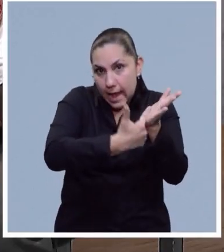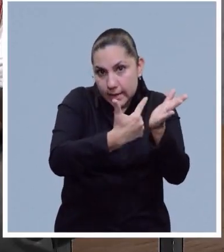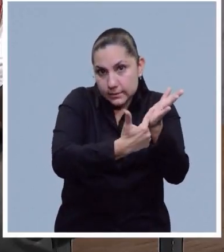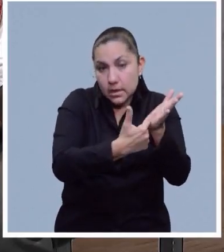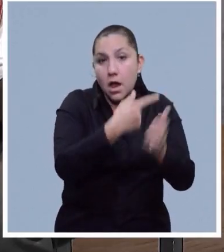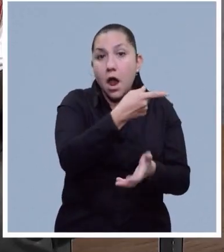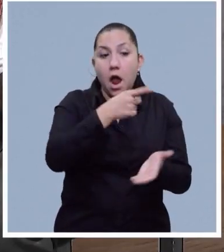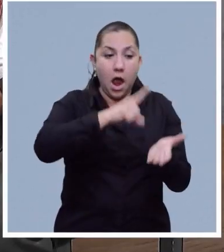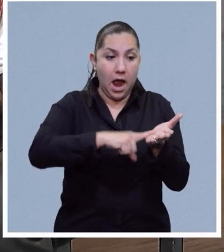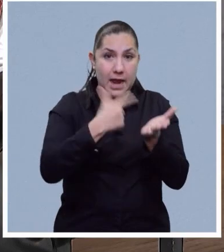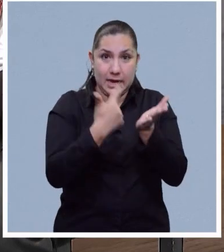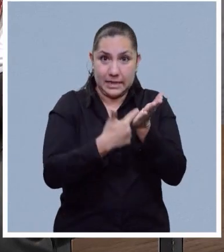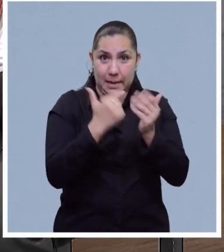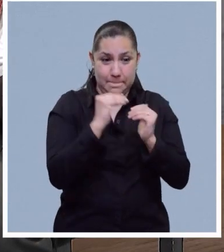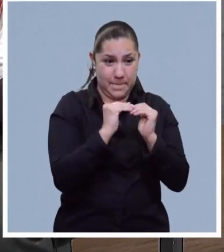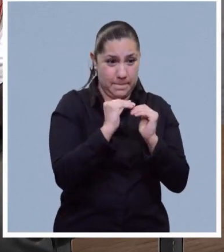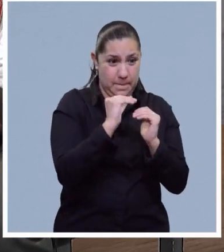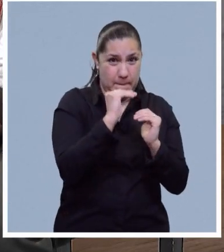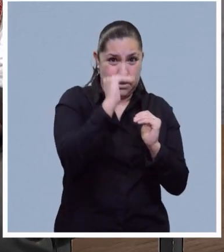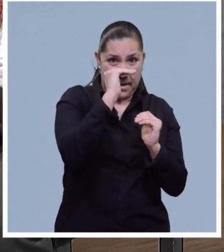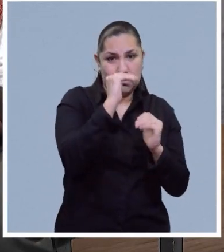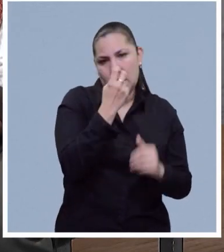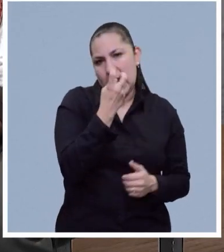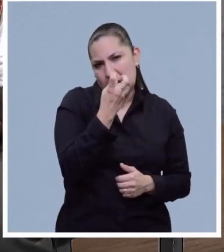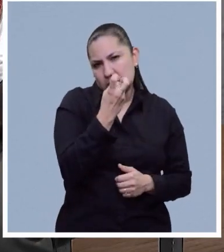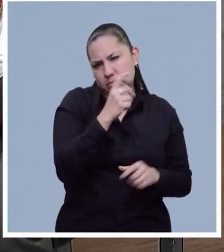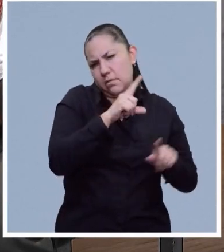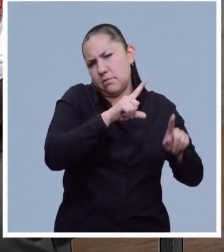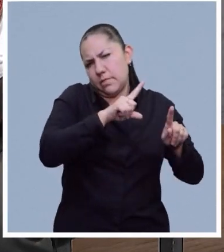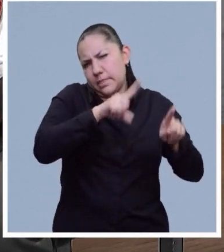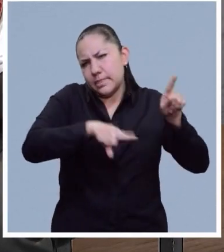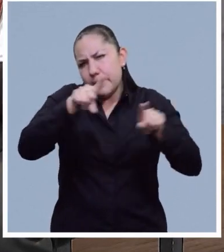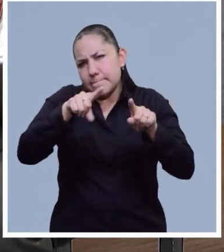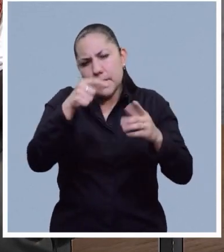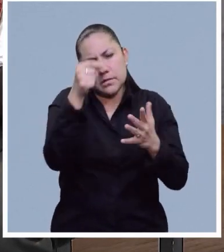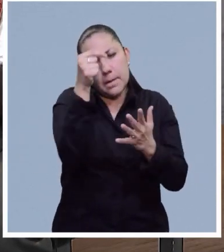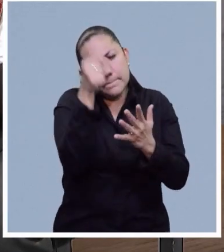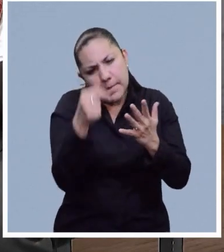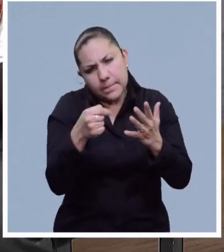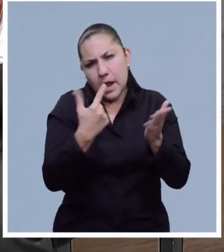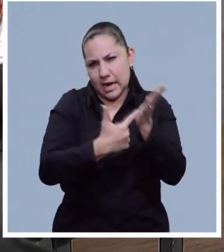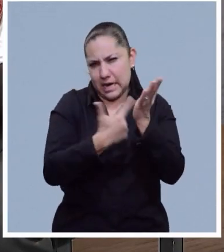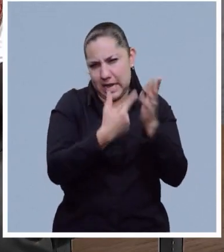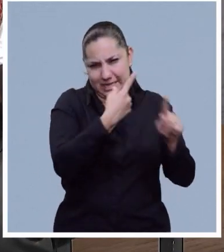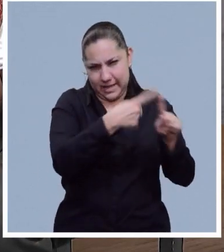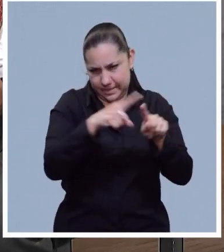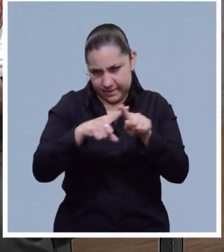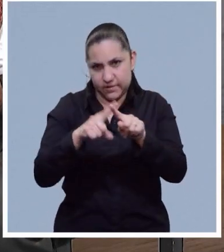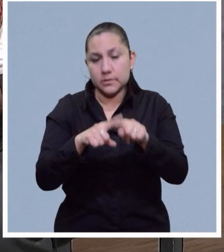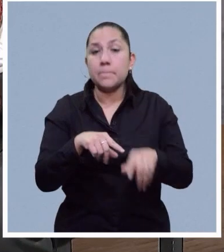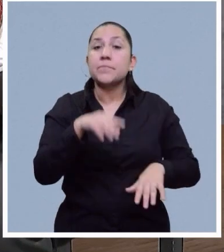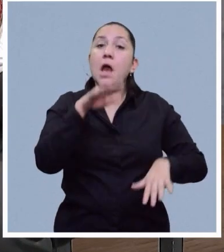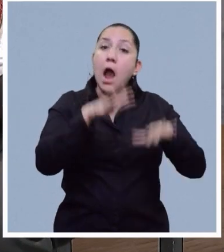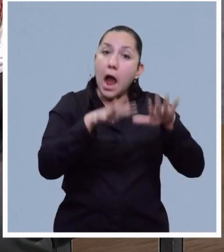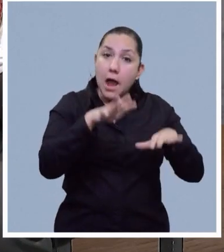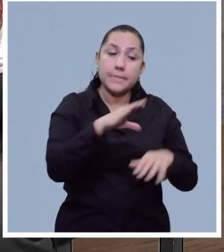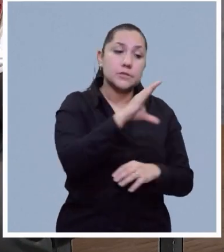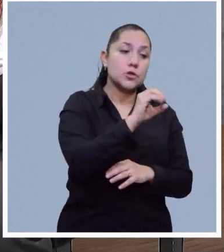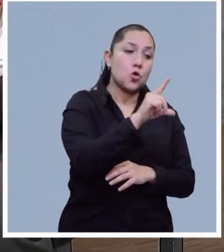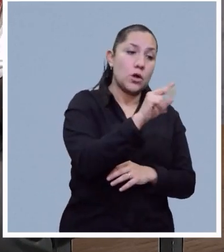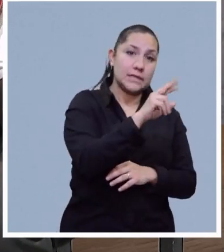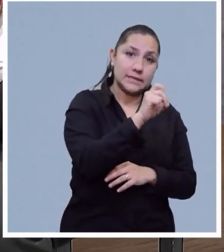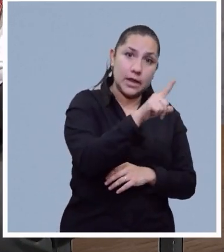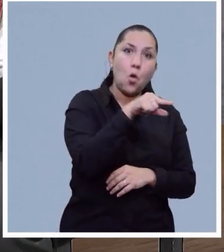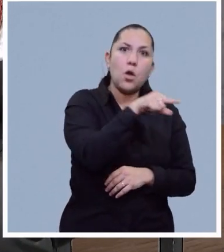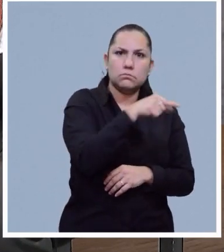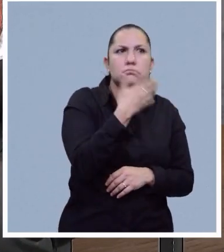Y de esas grasas, una de ellas es el colesterol. Y dicho sea de paso, hay colesterol que le llaman colesterol bueno. Ahí